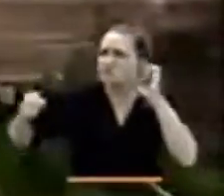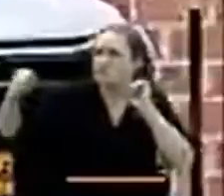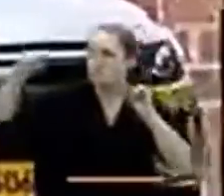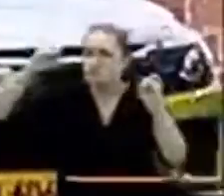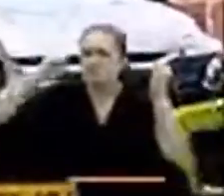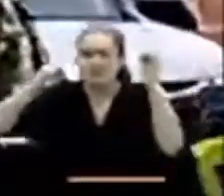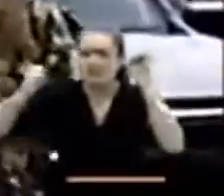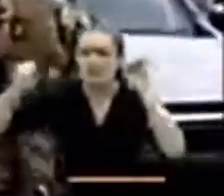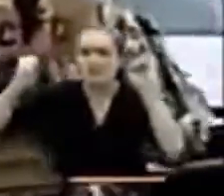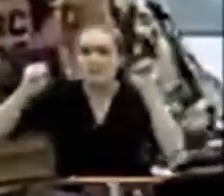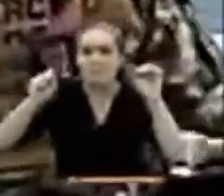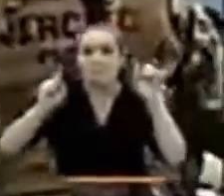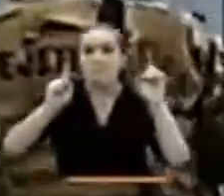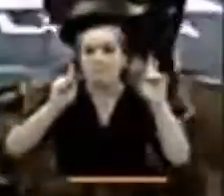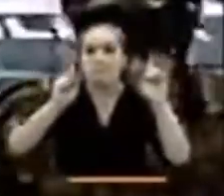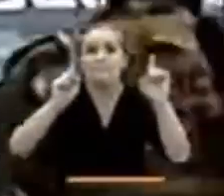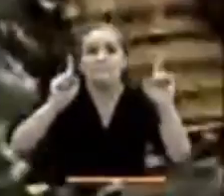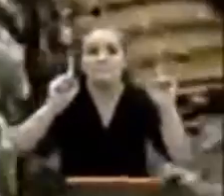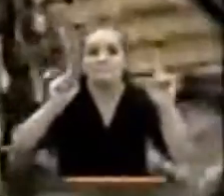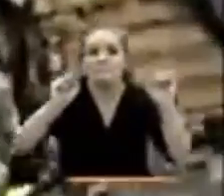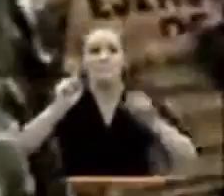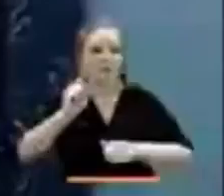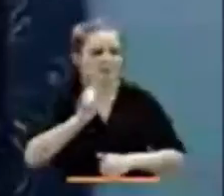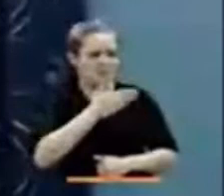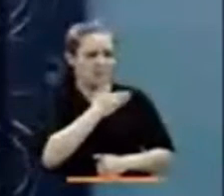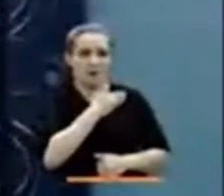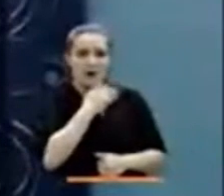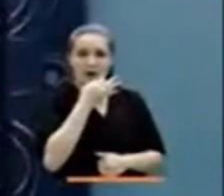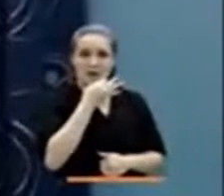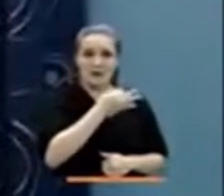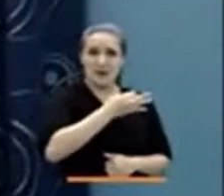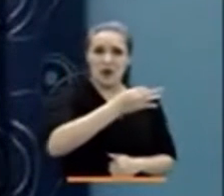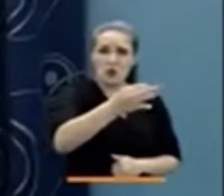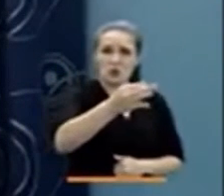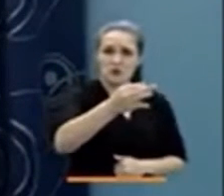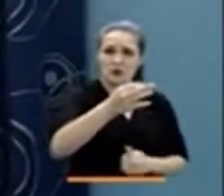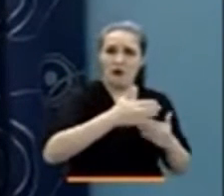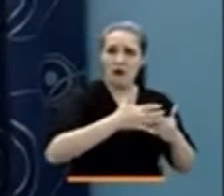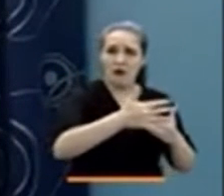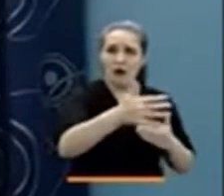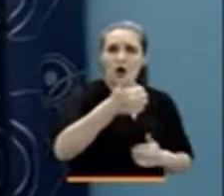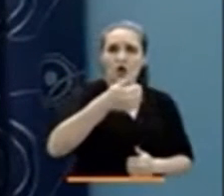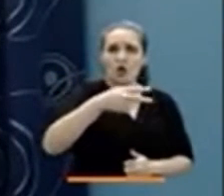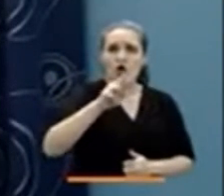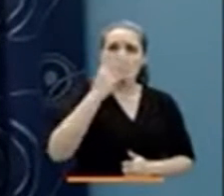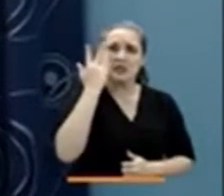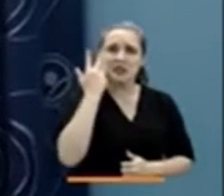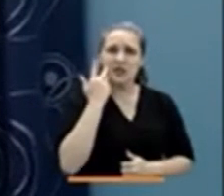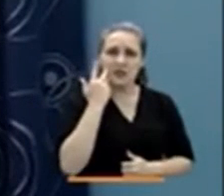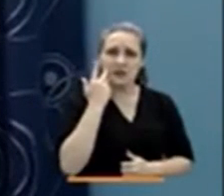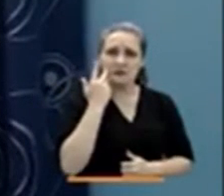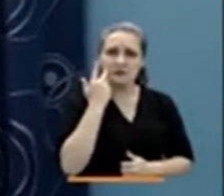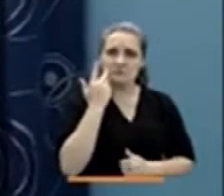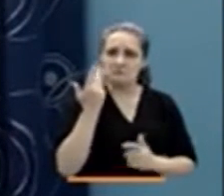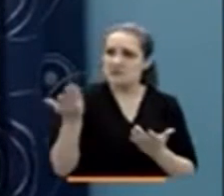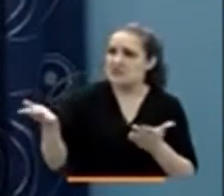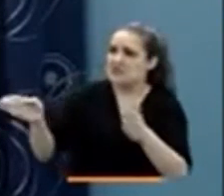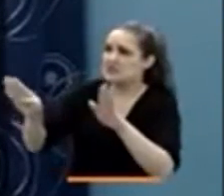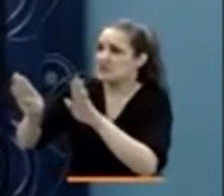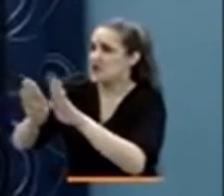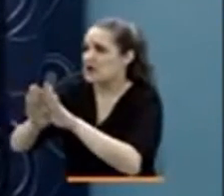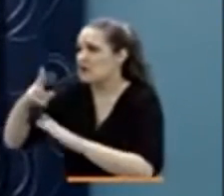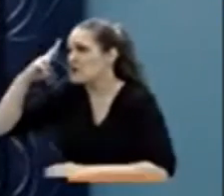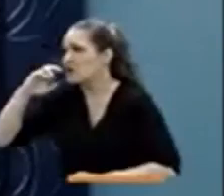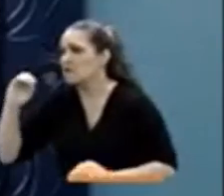la denuncia de la desaparición llegó 12 días después. Todo estaba cerrado, nadie por ahí, ni el niño, ni nada. Yo